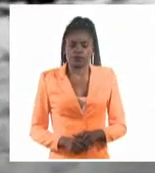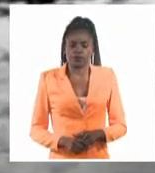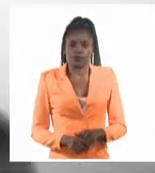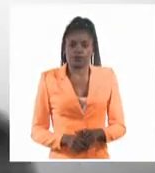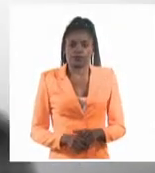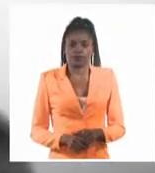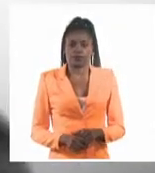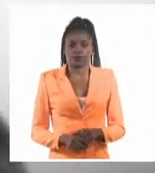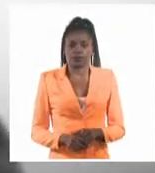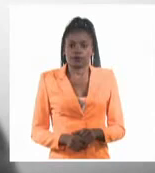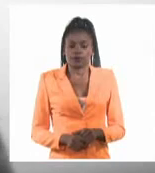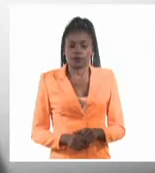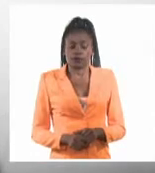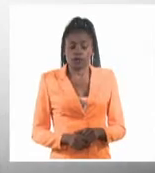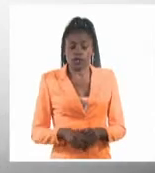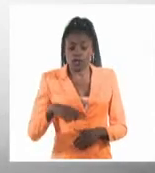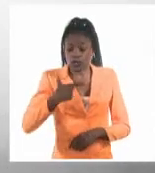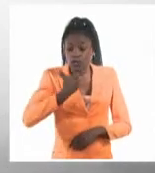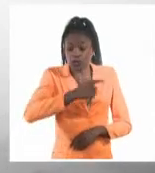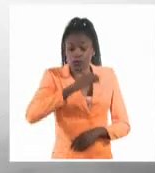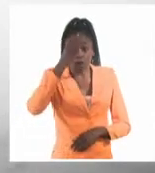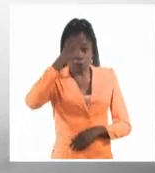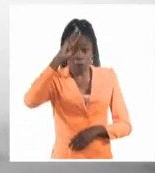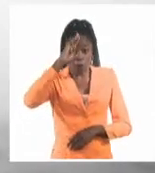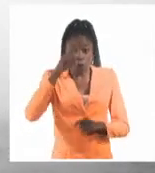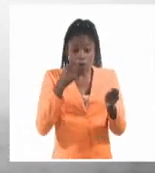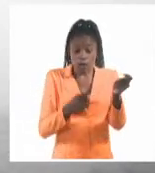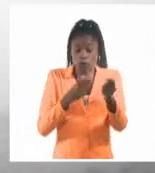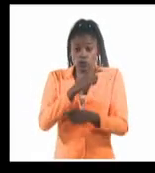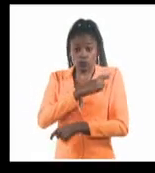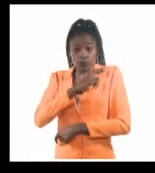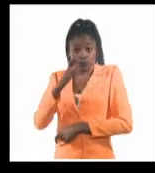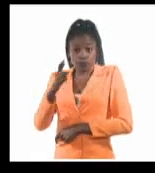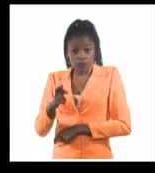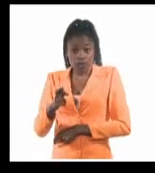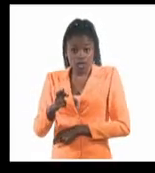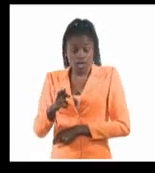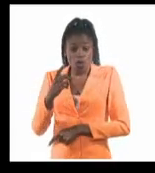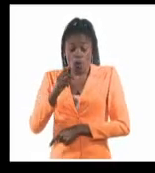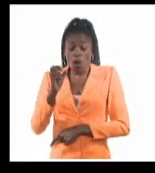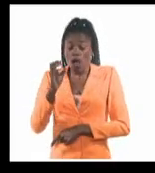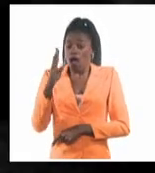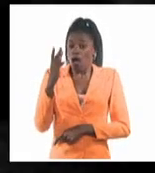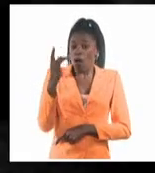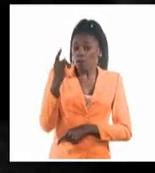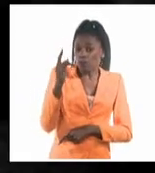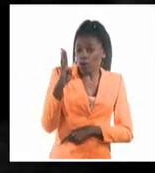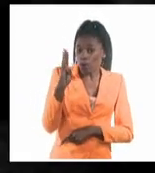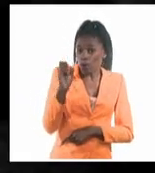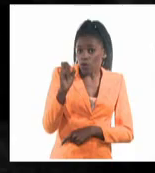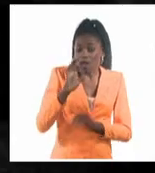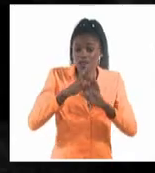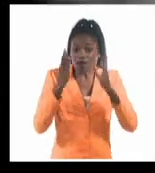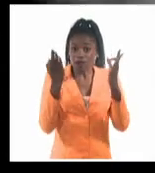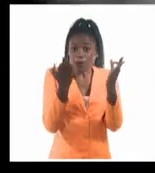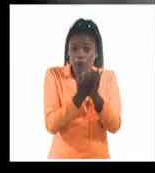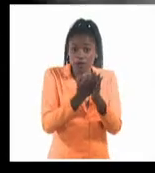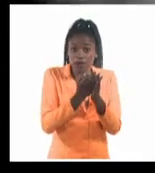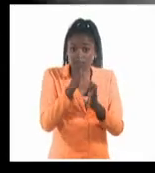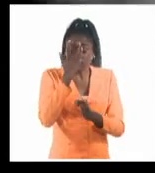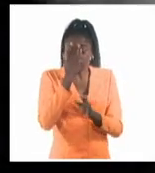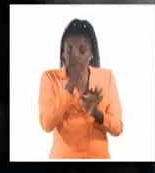Desde su salida de Cuba para incorporarse a la lucha revolucionaria en el Congo y Bolivia, la familia del Che conservó documentos